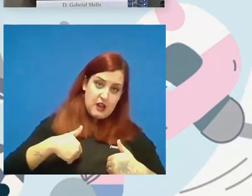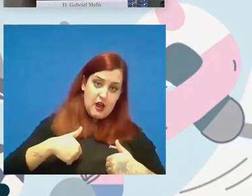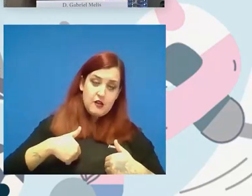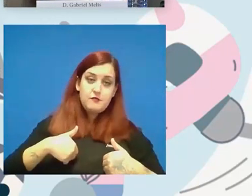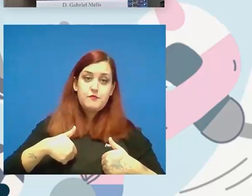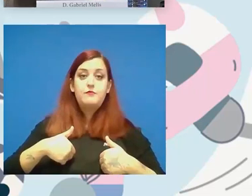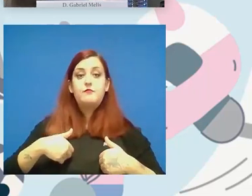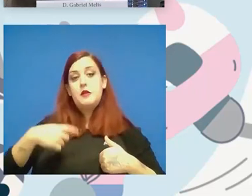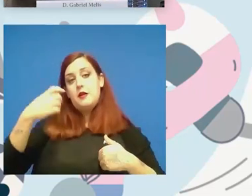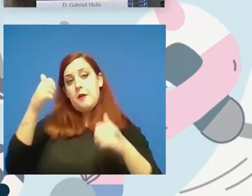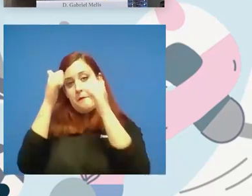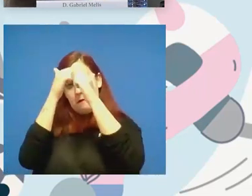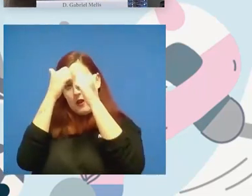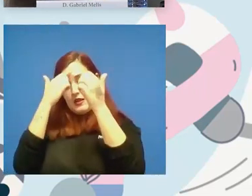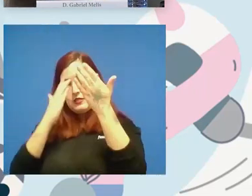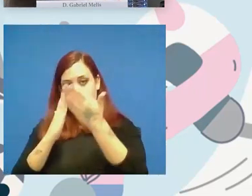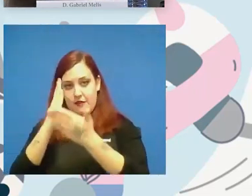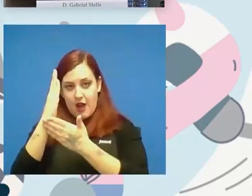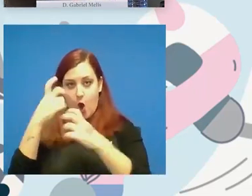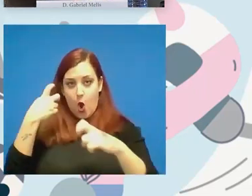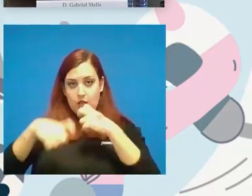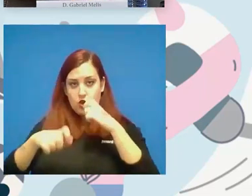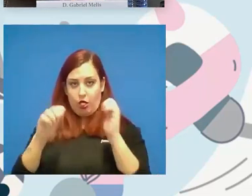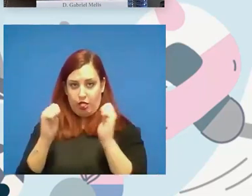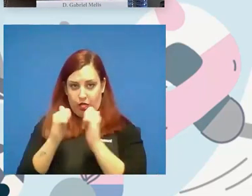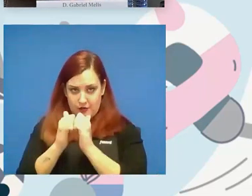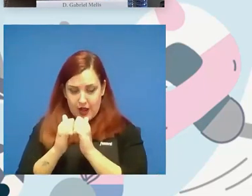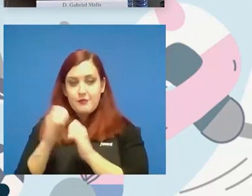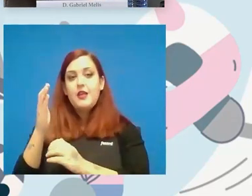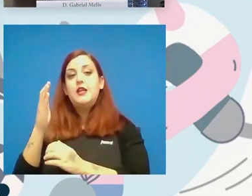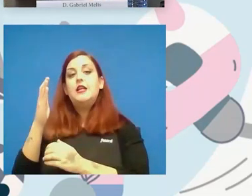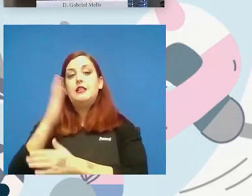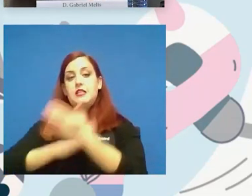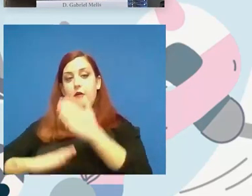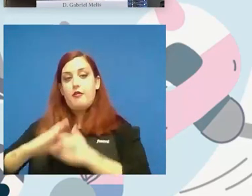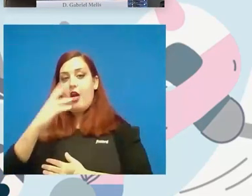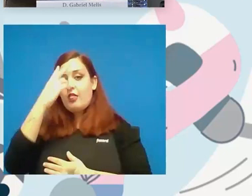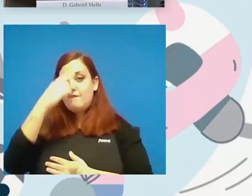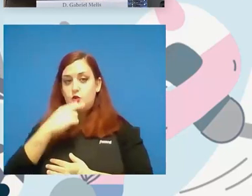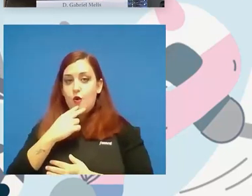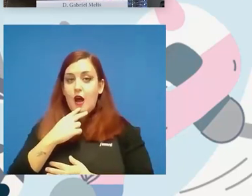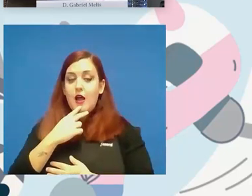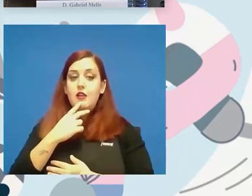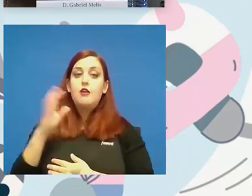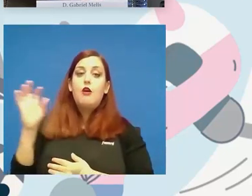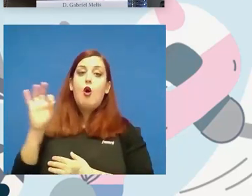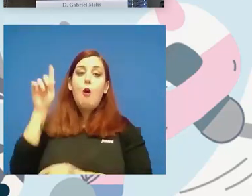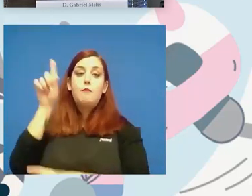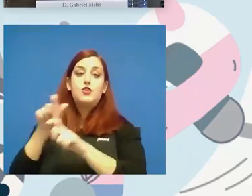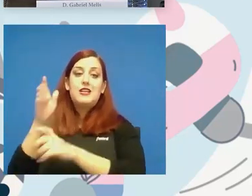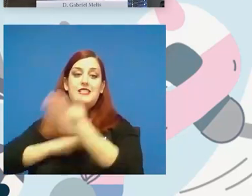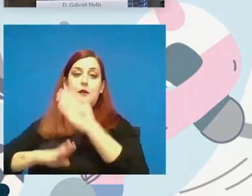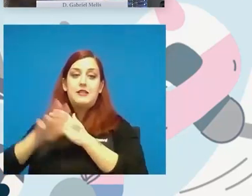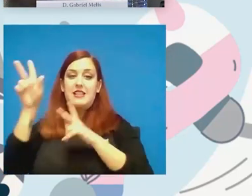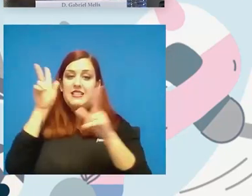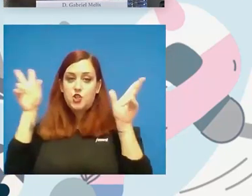parálisis cerebral lesión cerebral discapacidad visual y personas con discapacidad sensorial